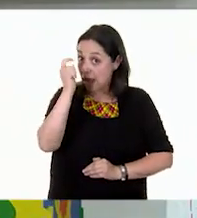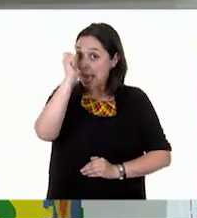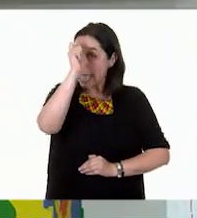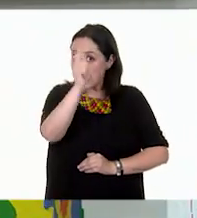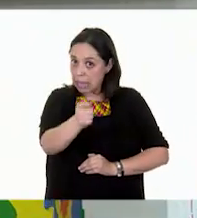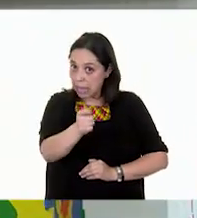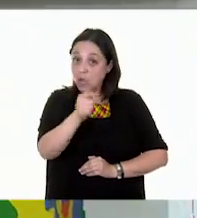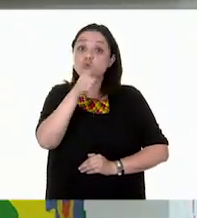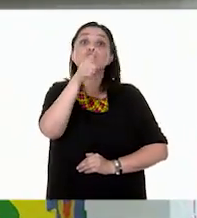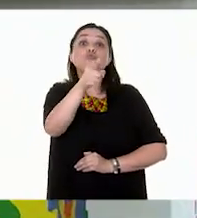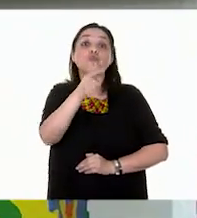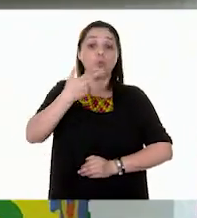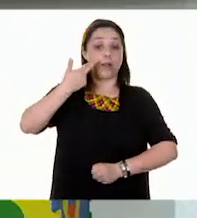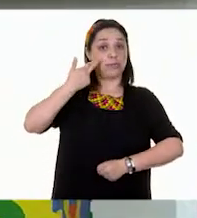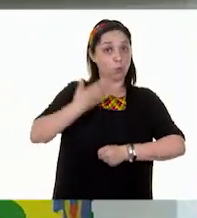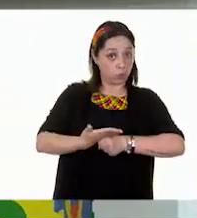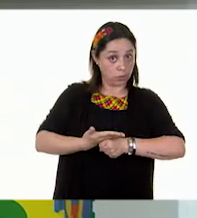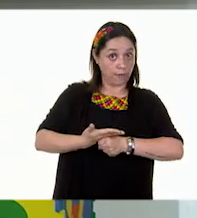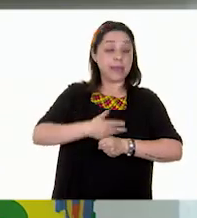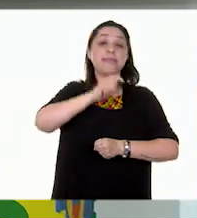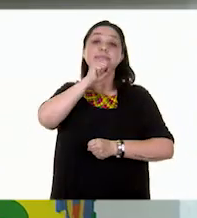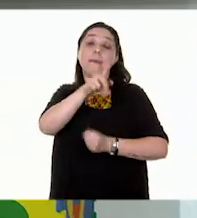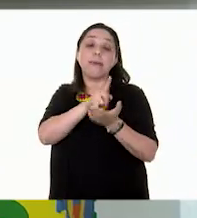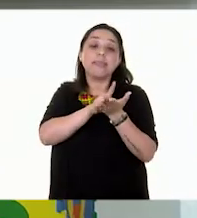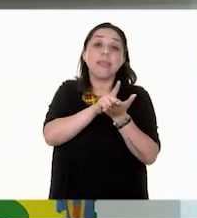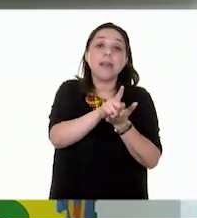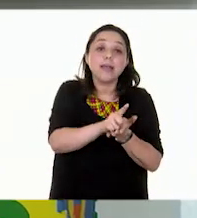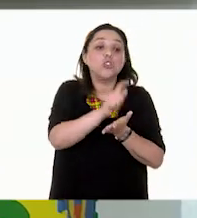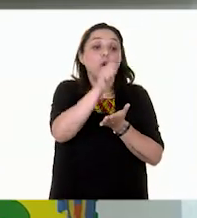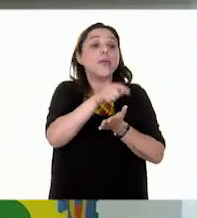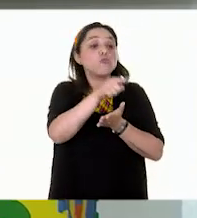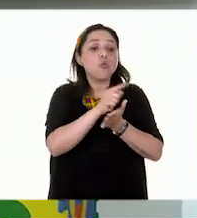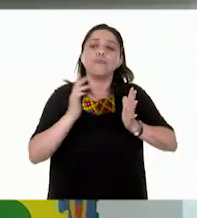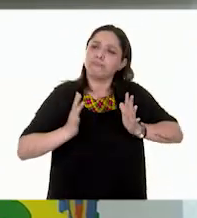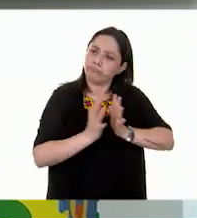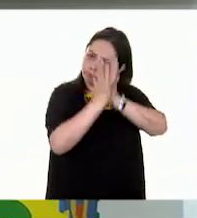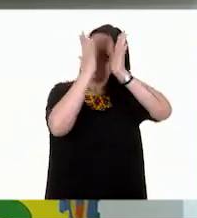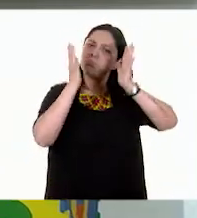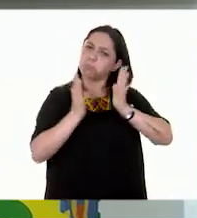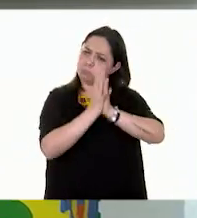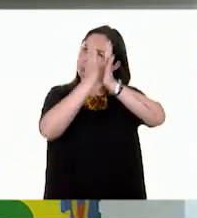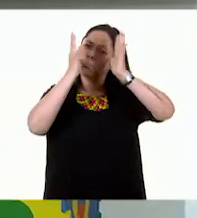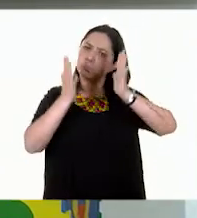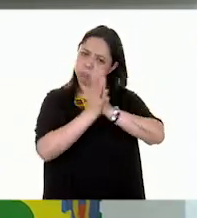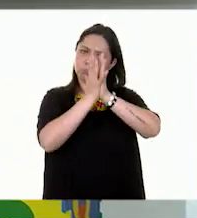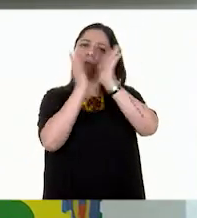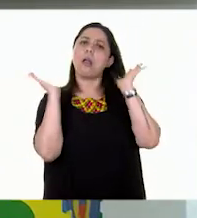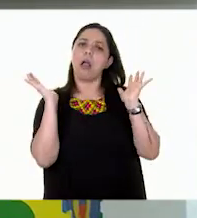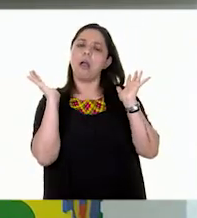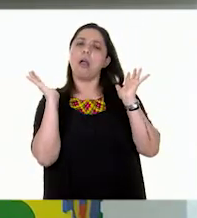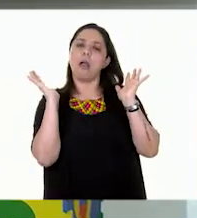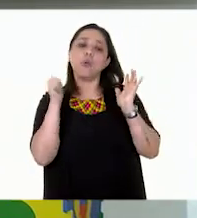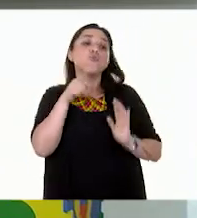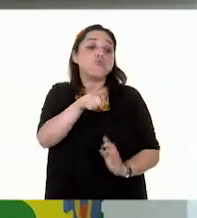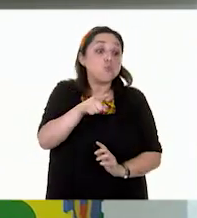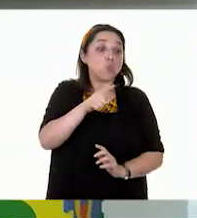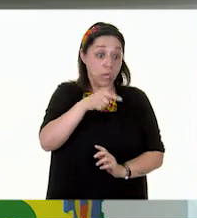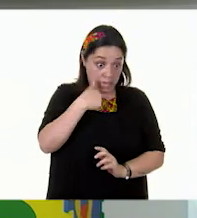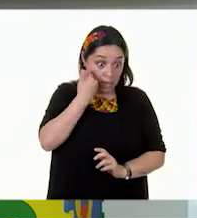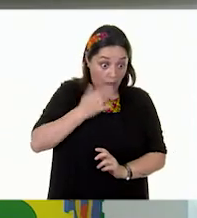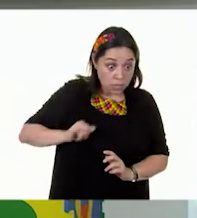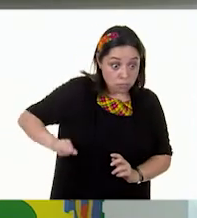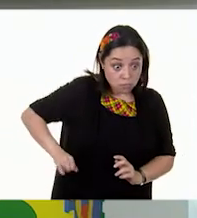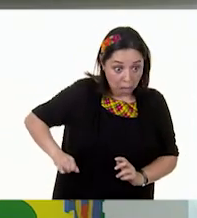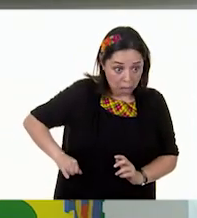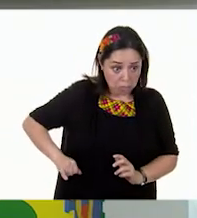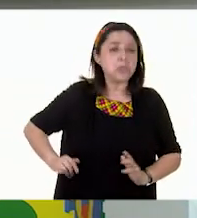derecho y la responsabilidad de participar en los asuntos que te competen. O sea, es decir, que son de tu interés y como